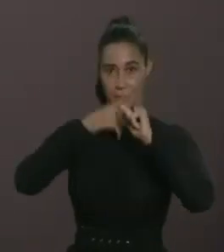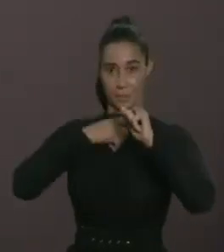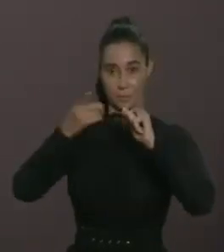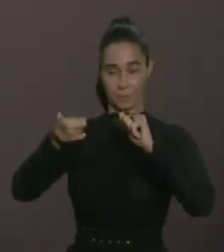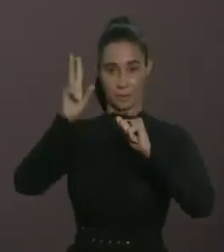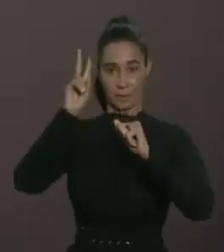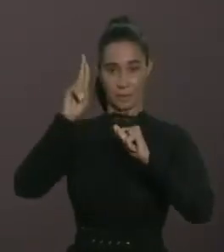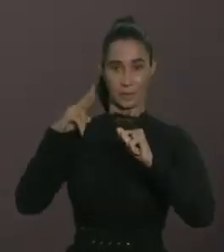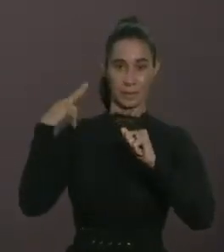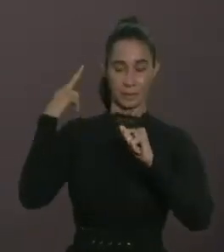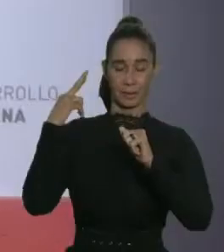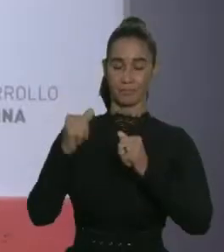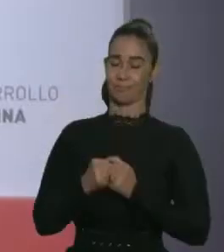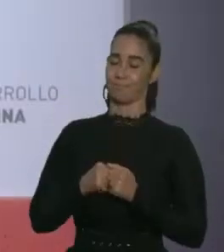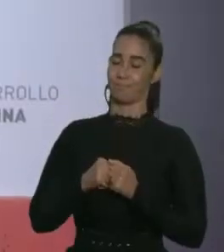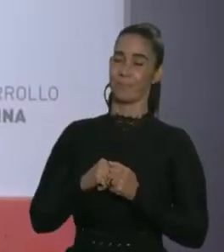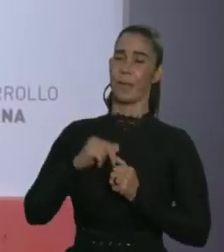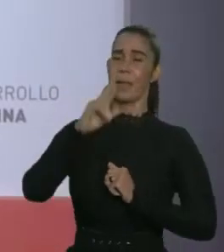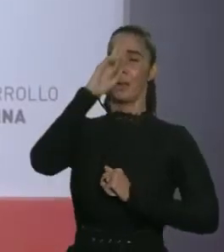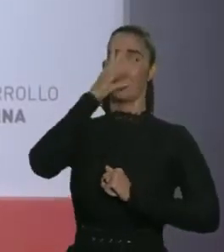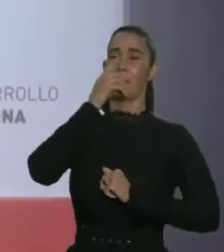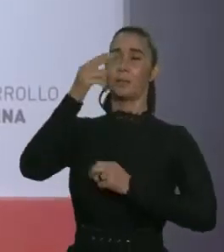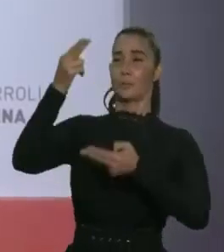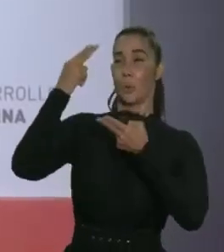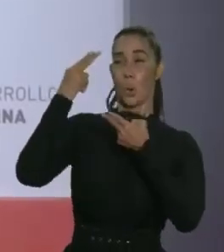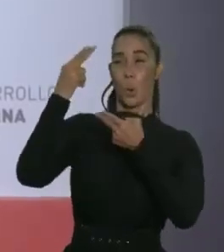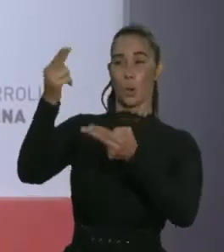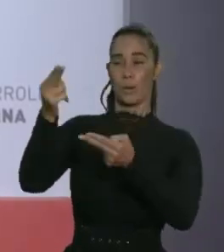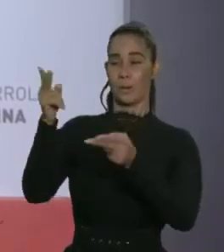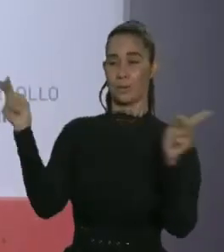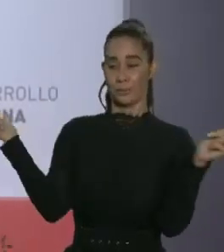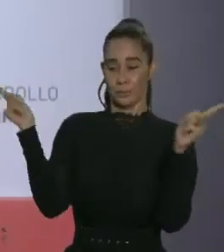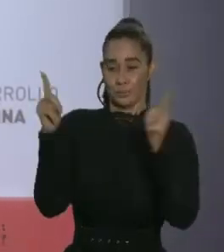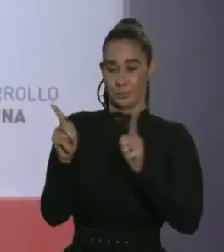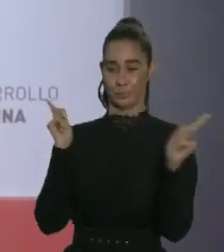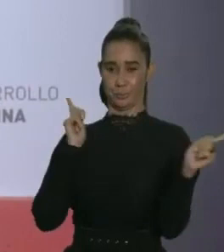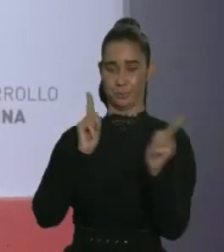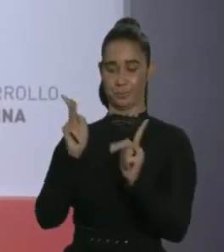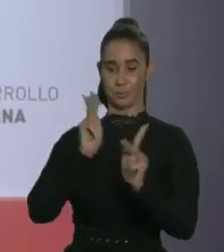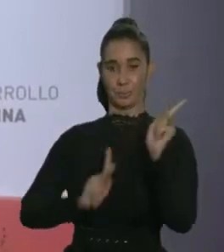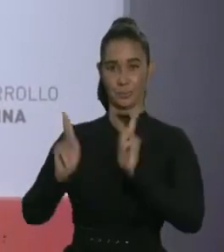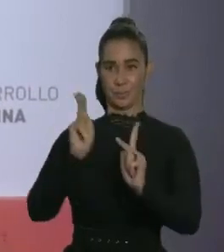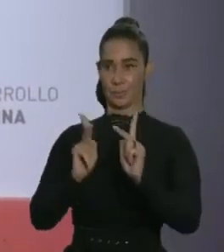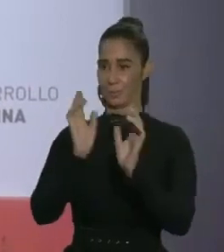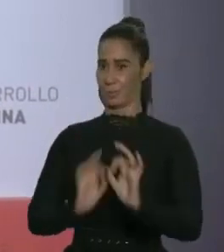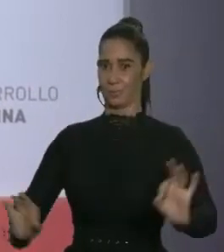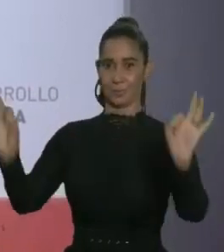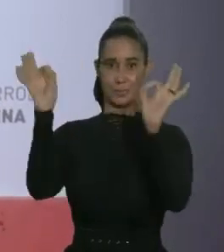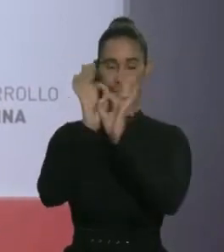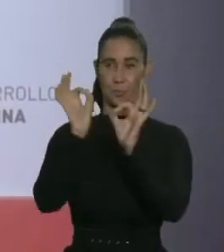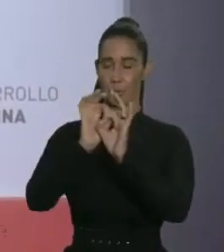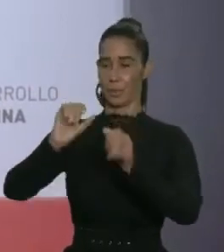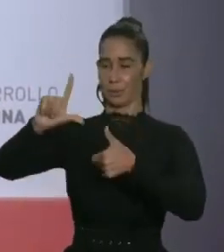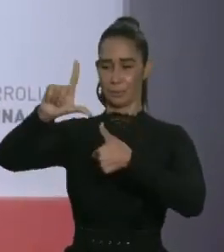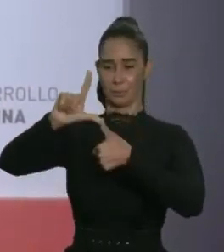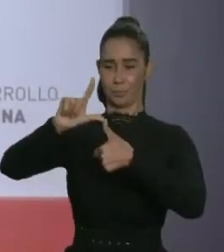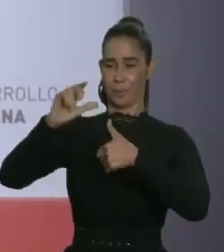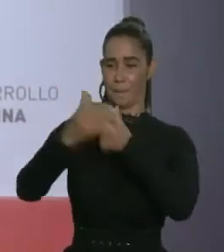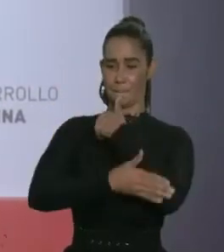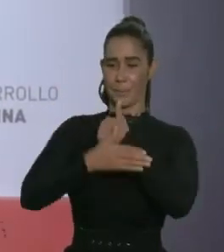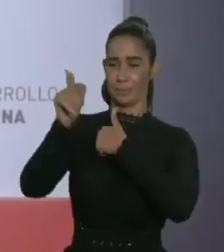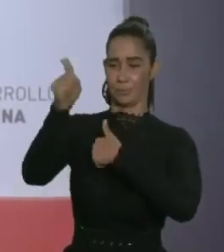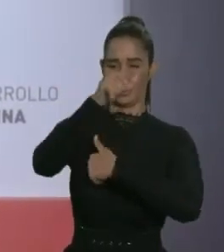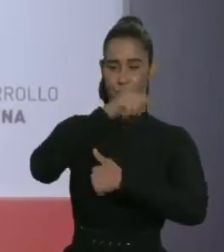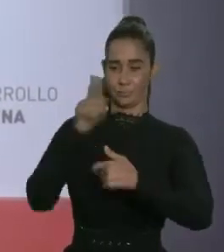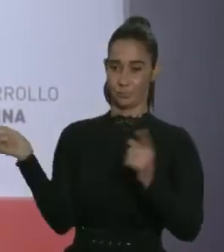verdadero honor para nuestro país recibir la visita de tantos amigos e importantes aliados de todas las Américas. con quienes